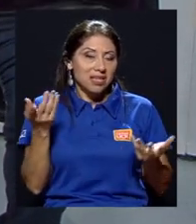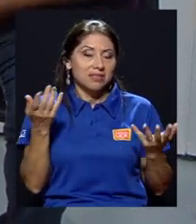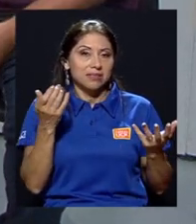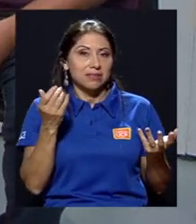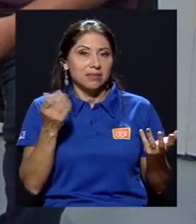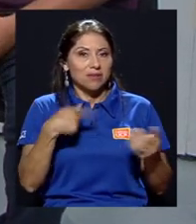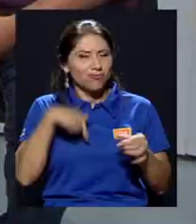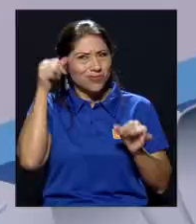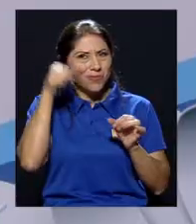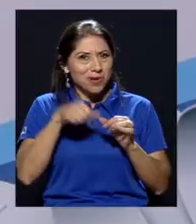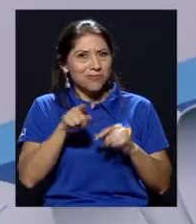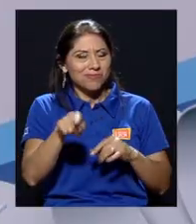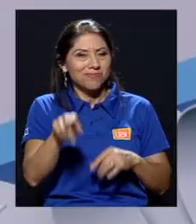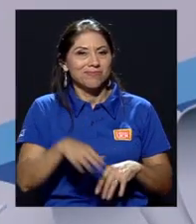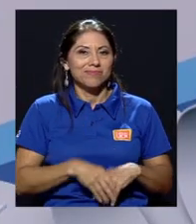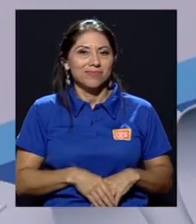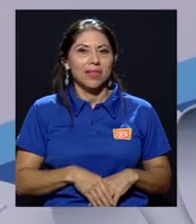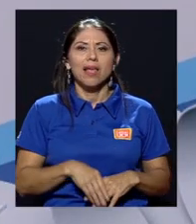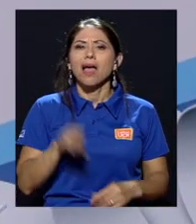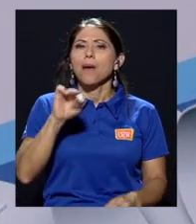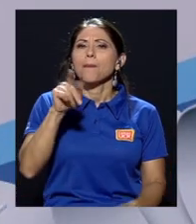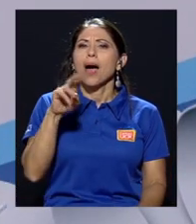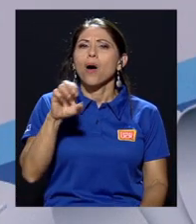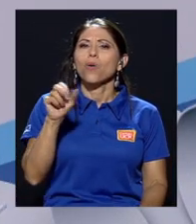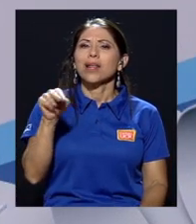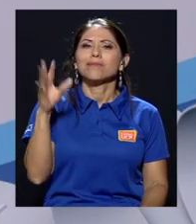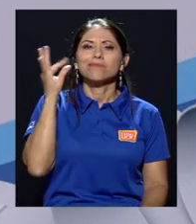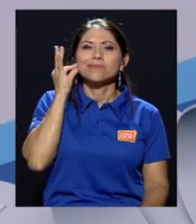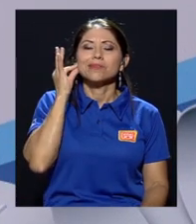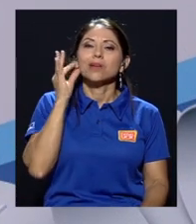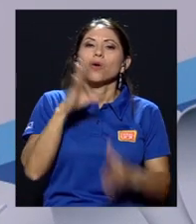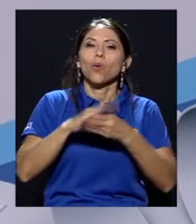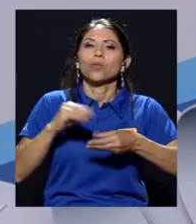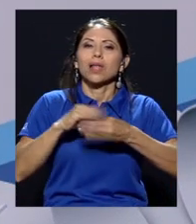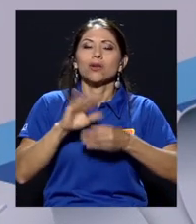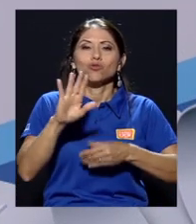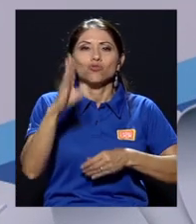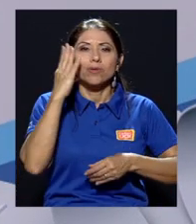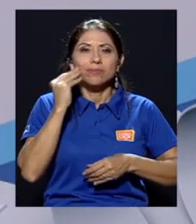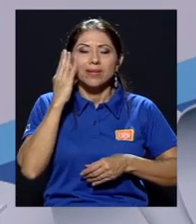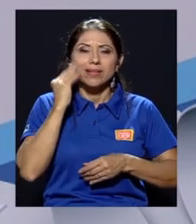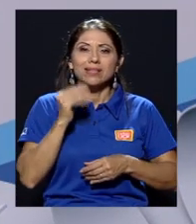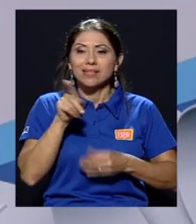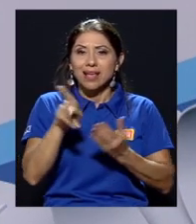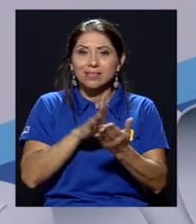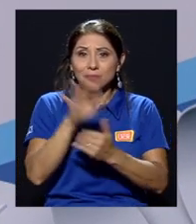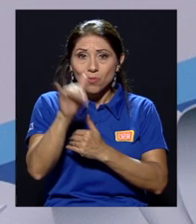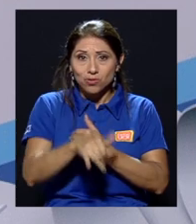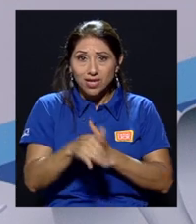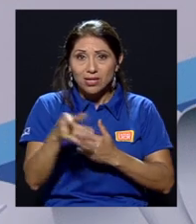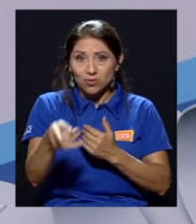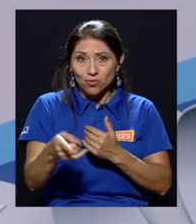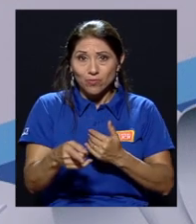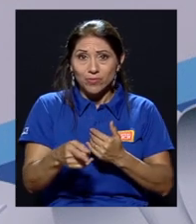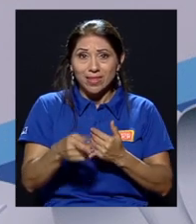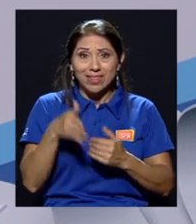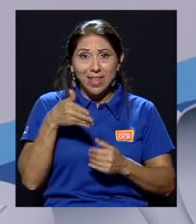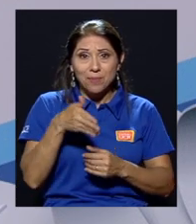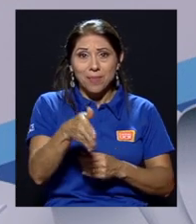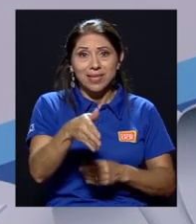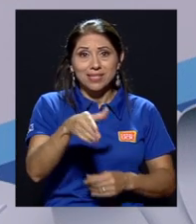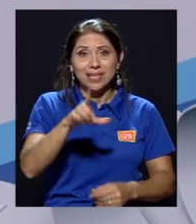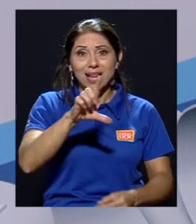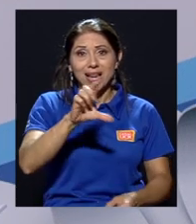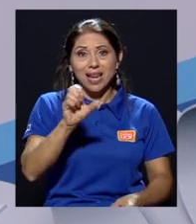recuerdo por el momento. Mauren, contanos un poco cómo ha sido tu experiencia, ¿verdad? Contanos tal vez este proyecto que has desarrollado del pez león, ¿verdad? ¿En qué